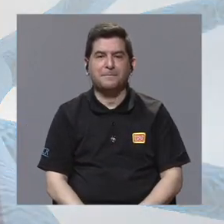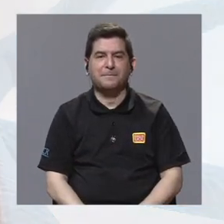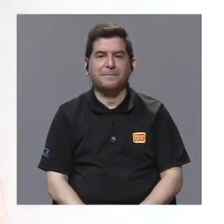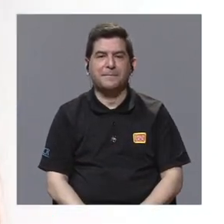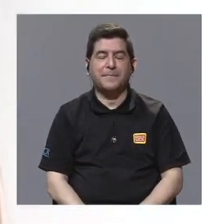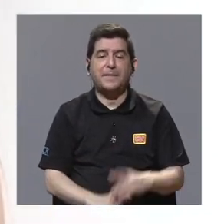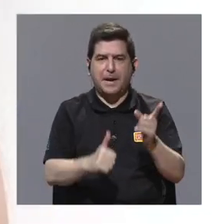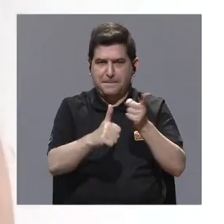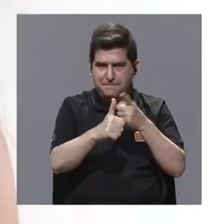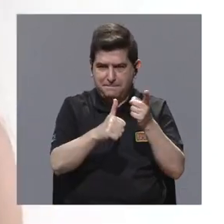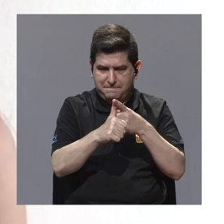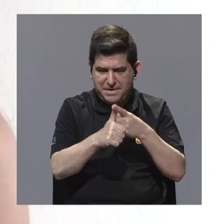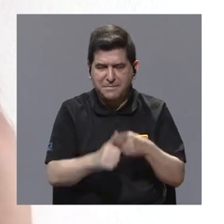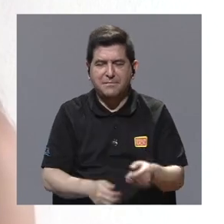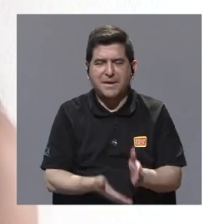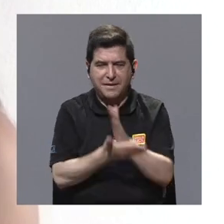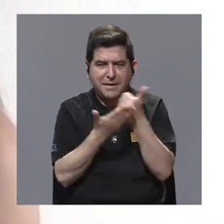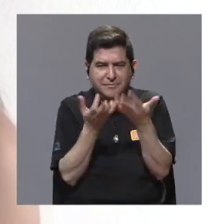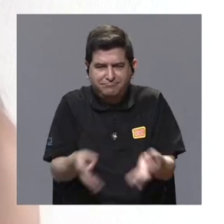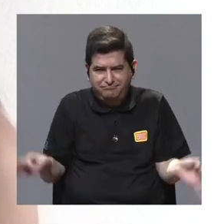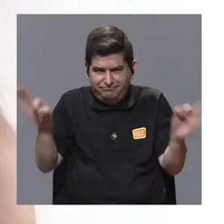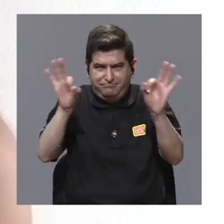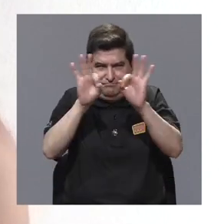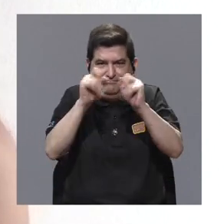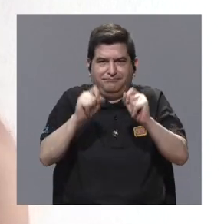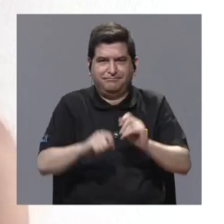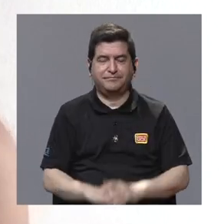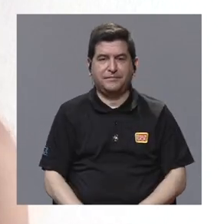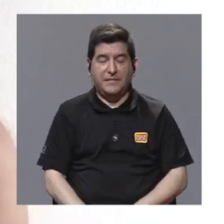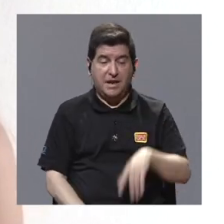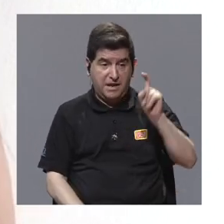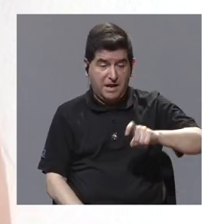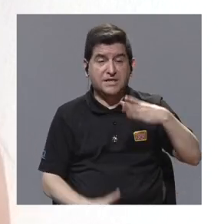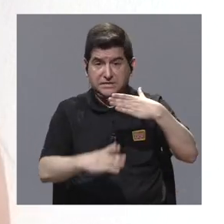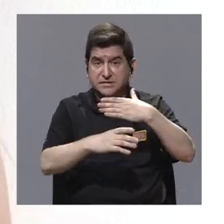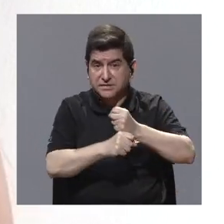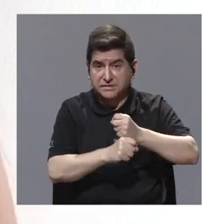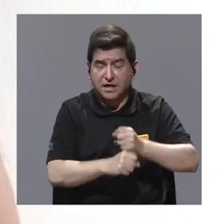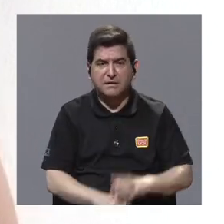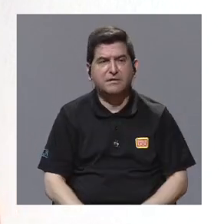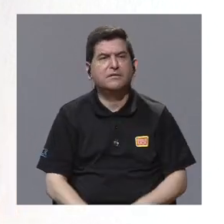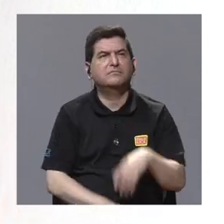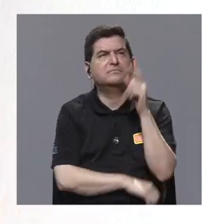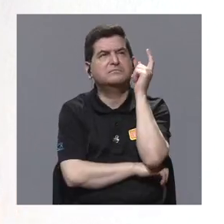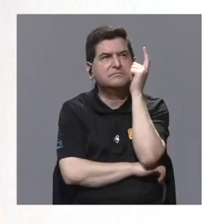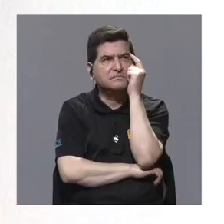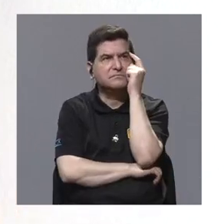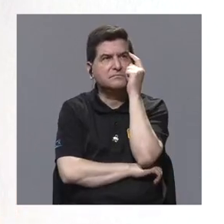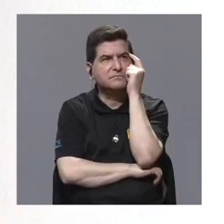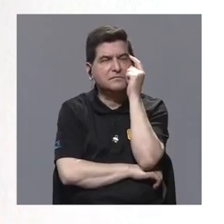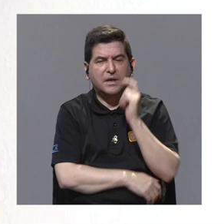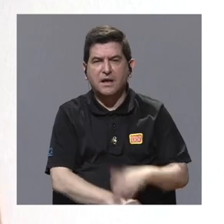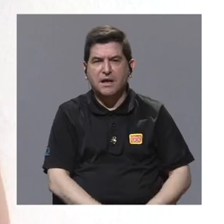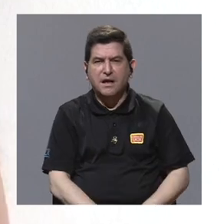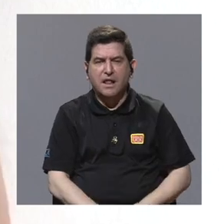Claro, bueno, un primer paso muy importante que se debe de hacer es cómo